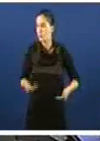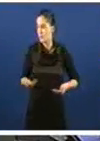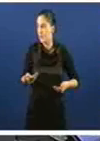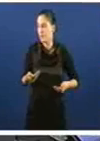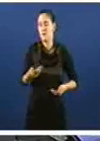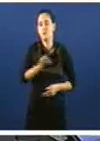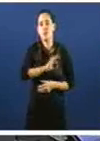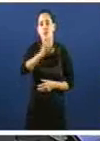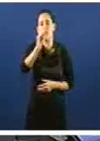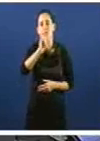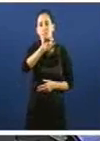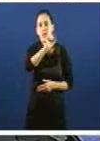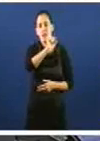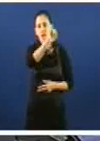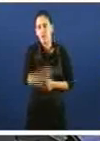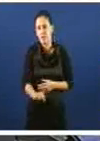señora Díaz.